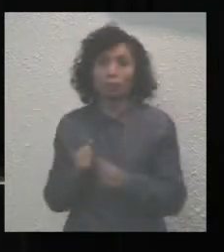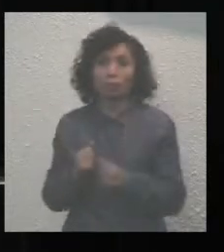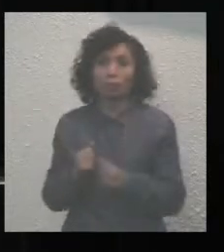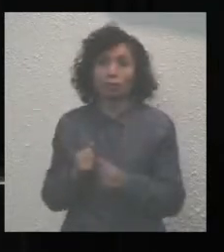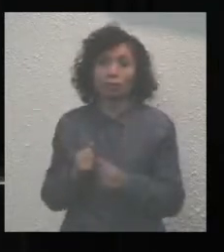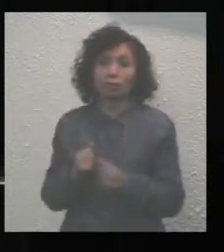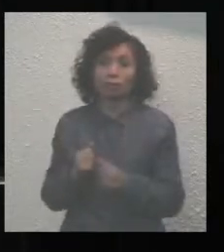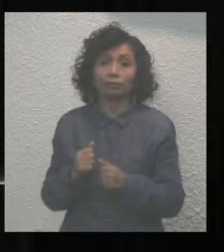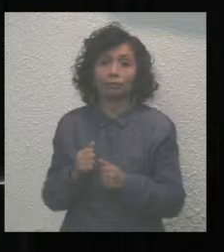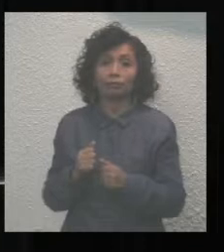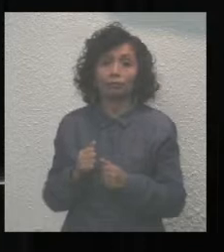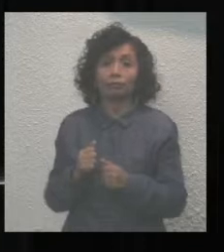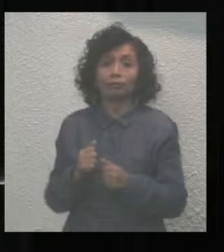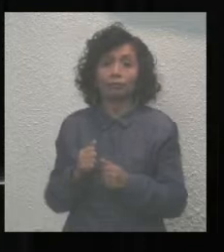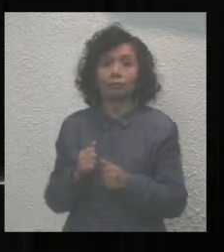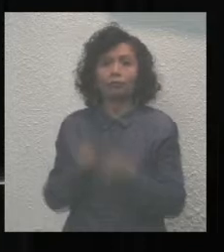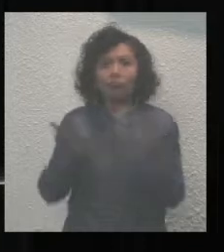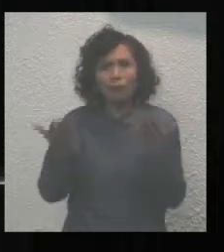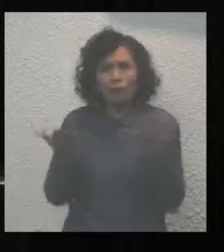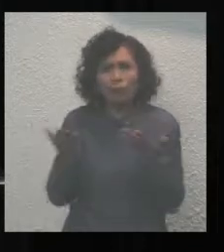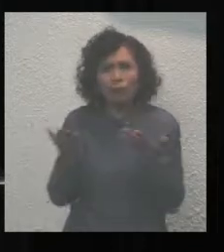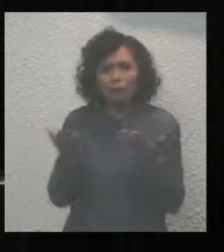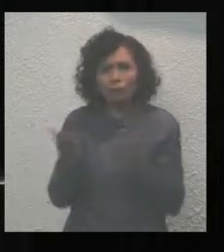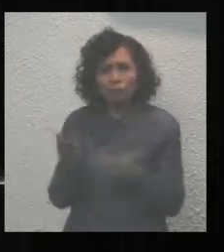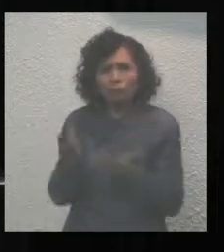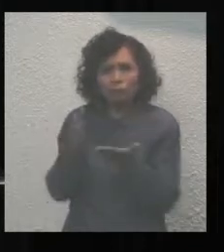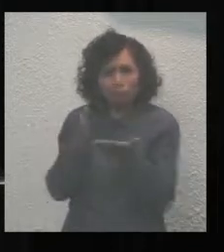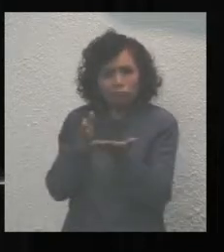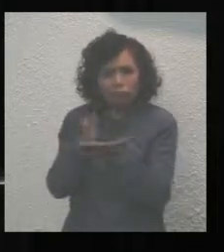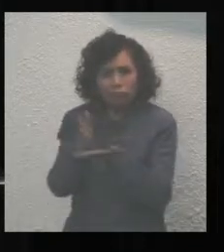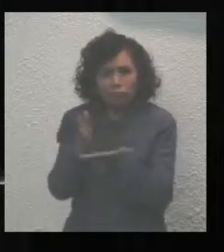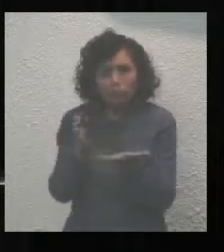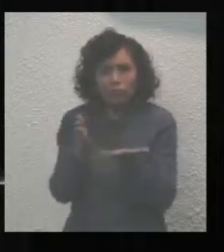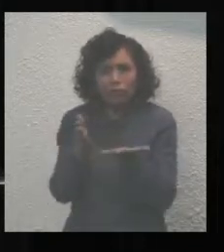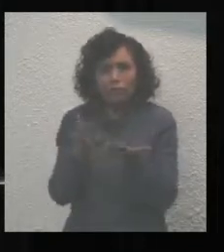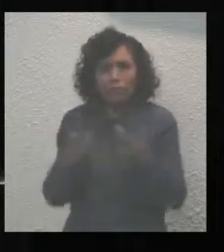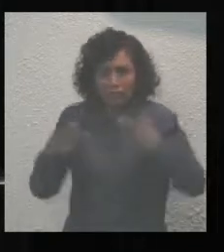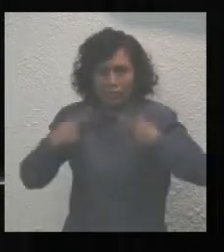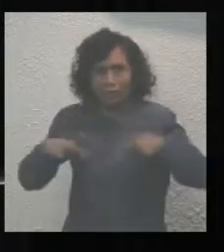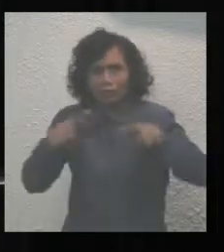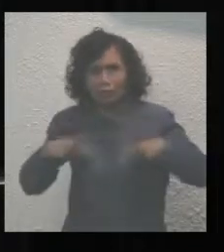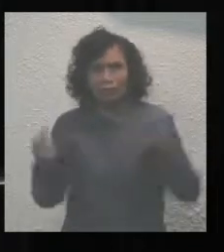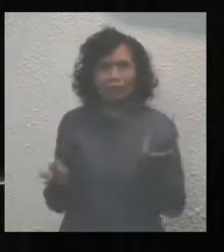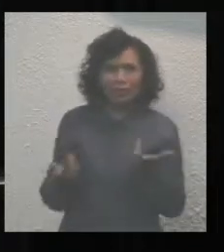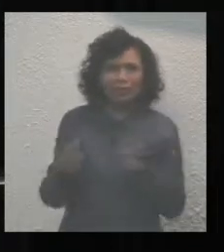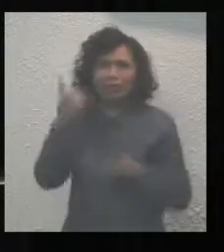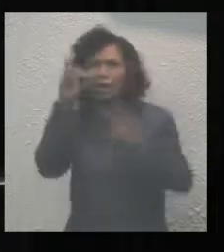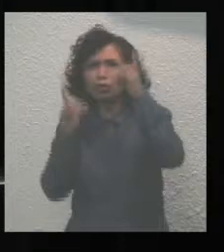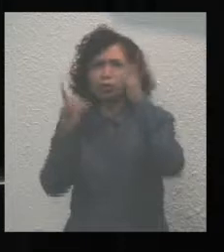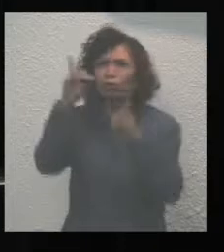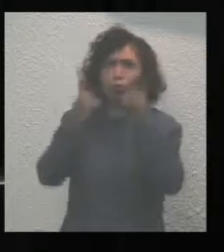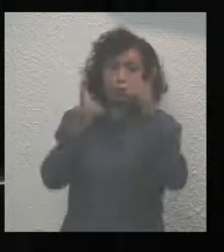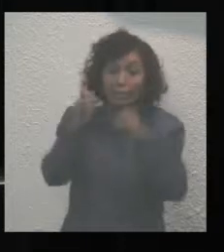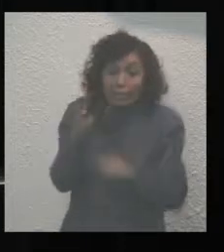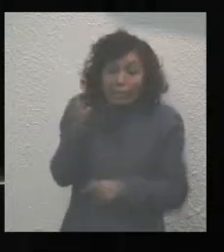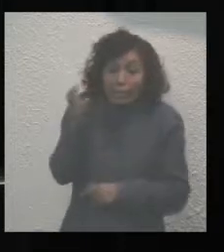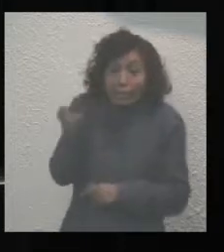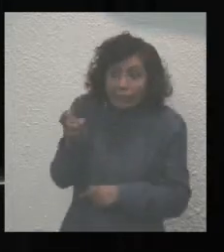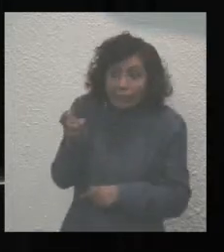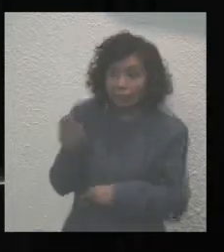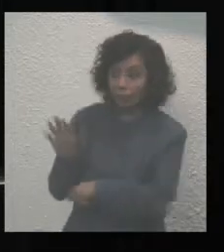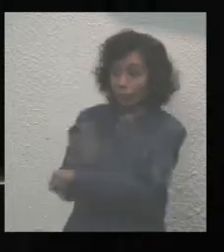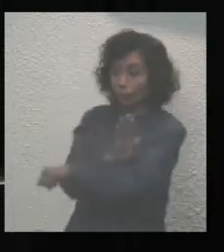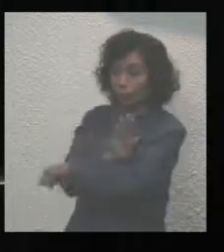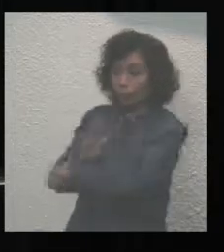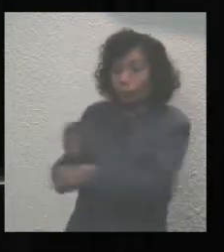en la glosa, serán las que se deriven de las inquietudes de la ciudadanía, quienes son los realmente beneficiados